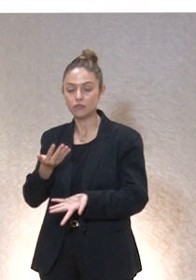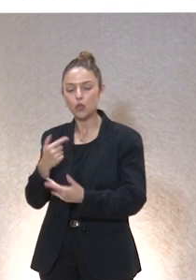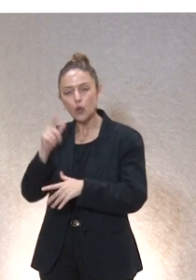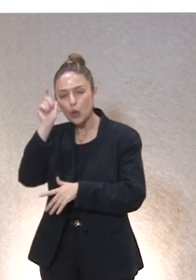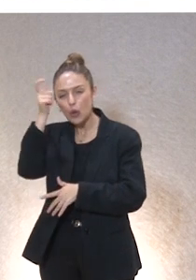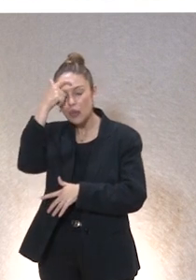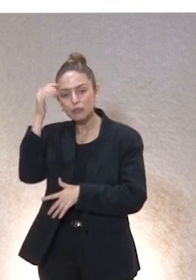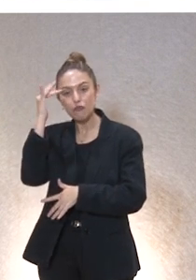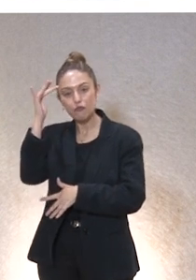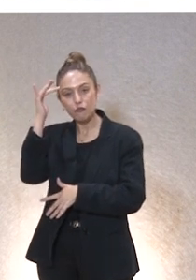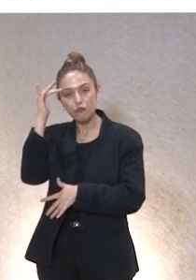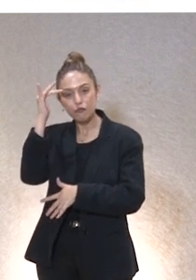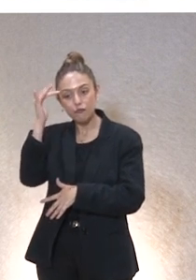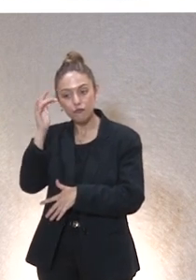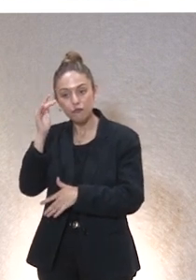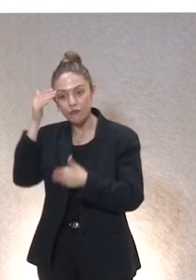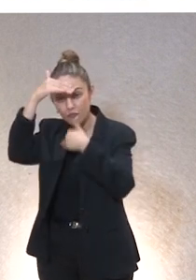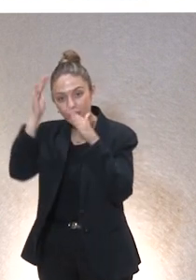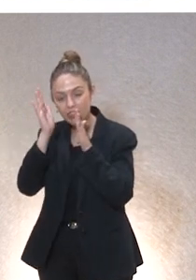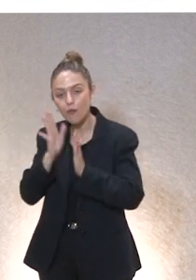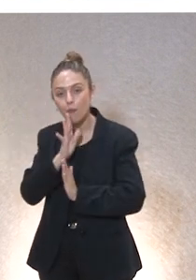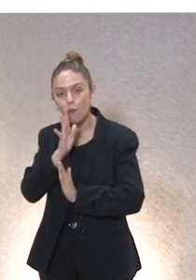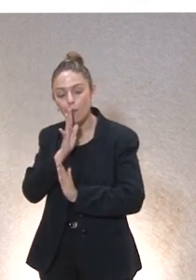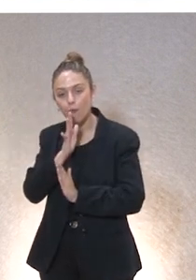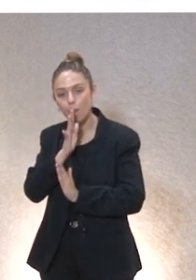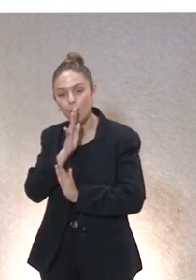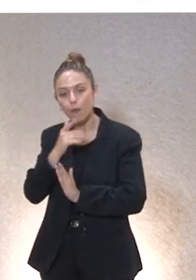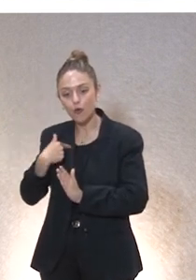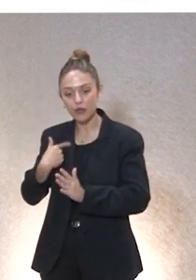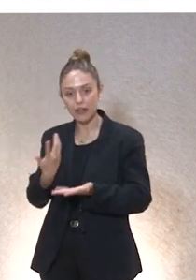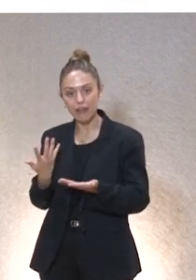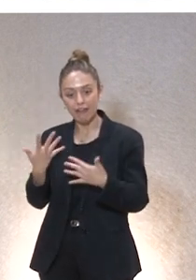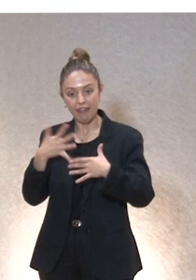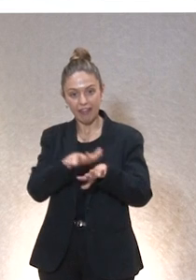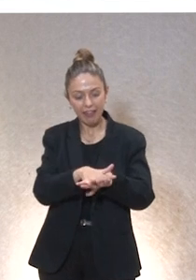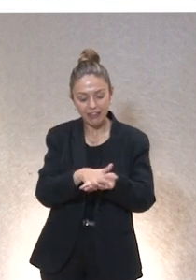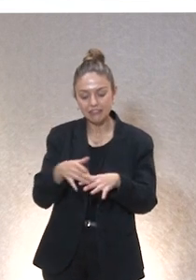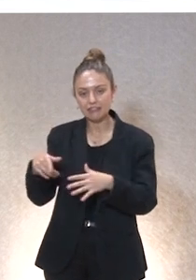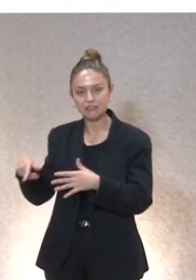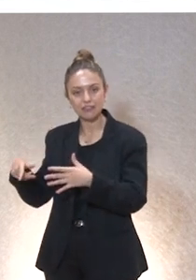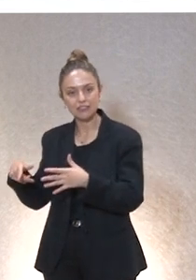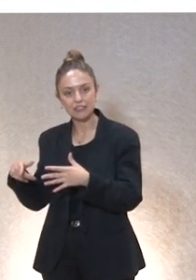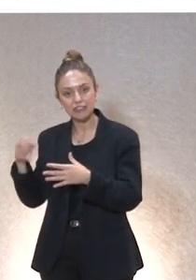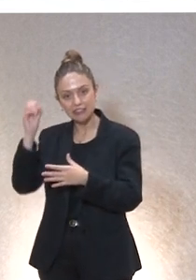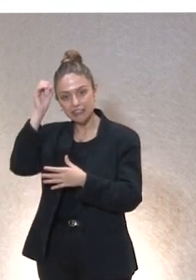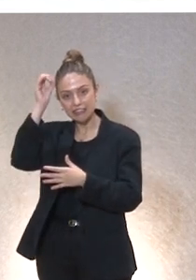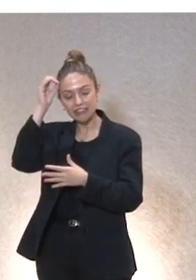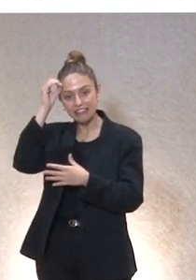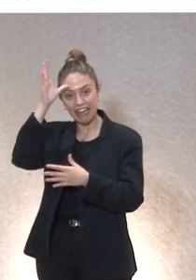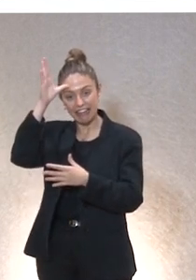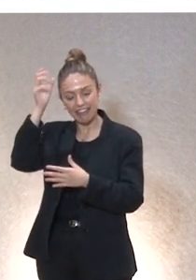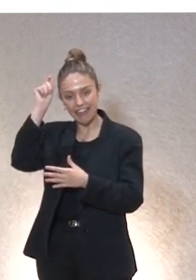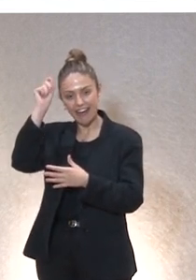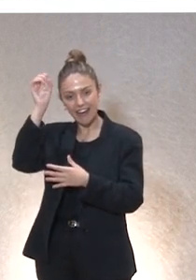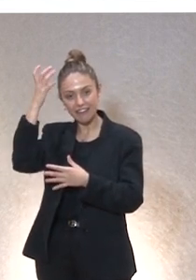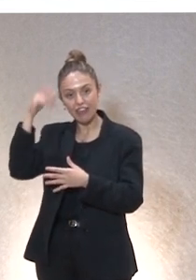concepto filosofía para que nos demos cuenta de que el problema educativo con las redes y con la inteligencia artificial es el problema de la atención. La economía